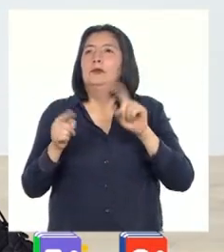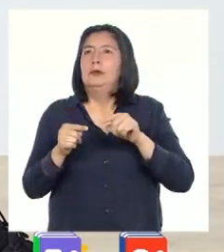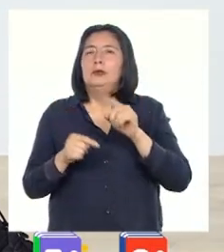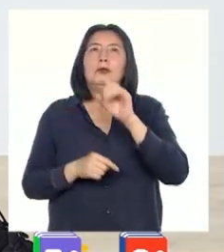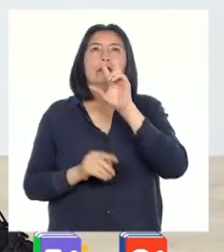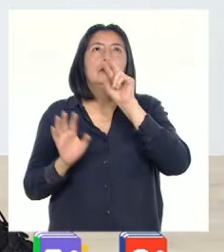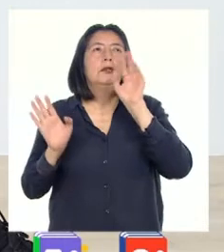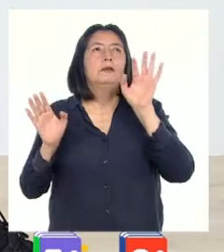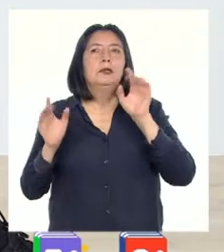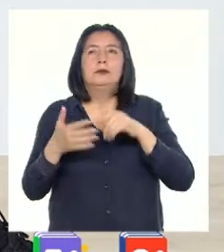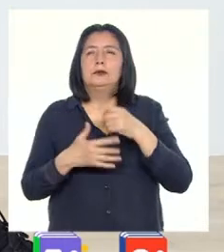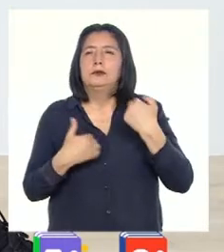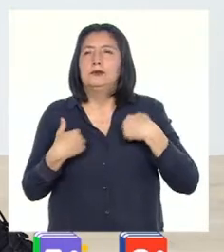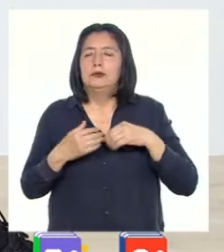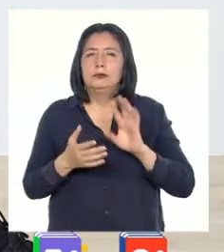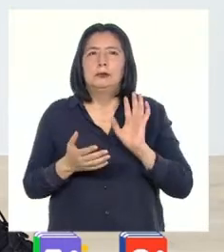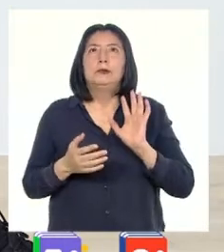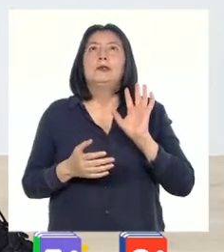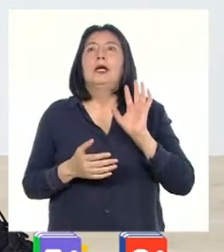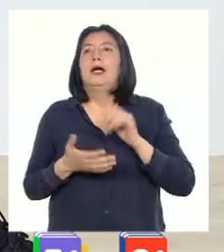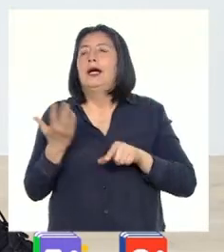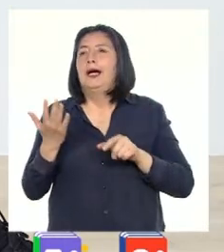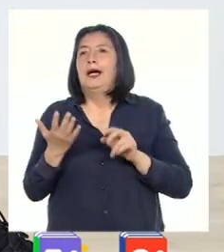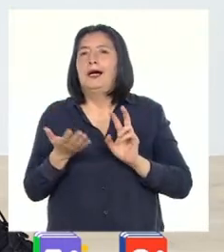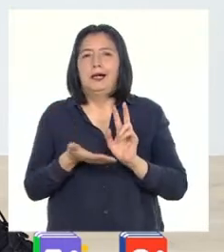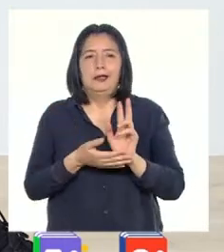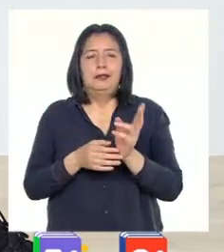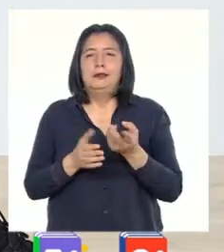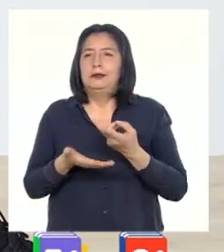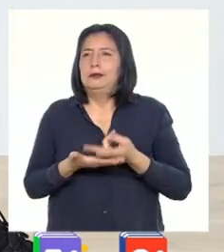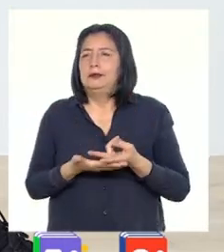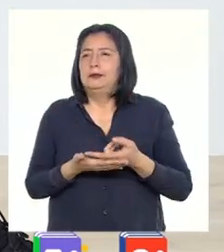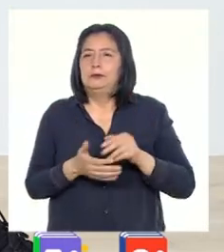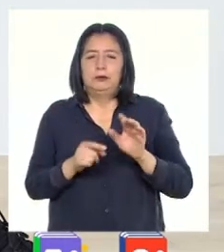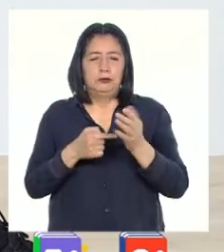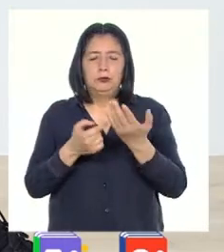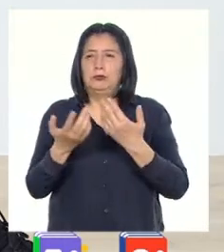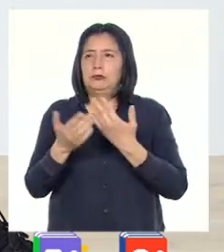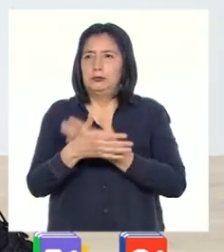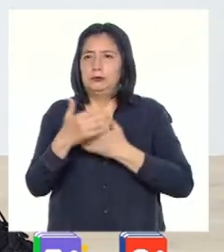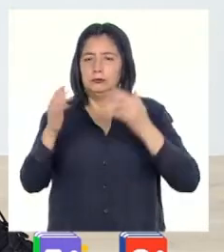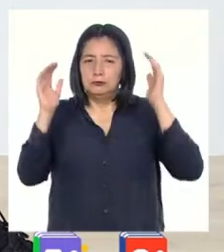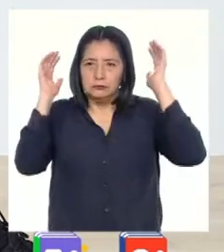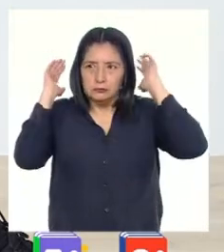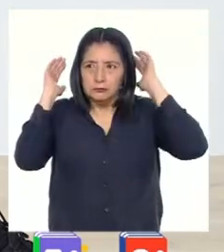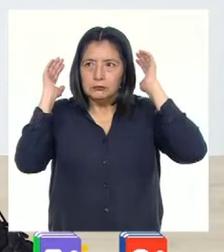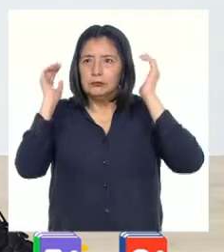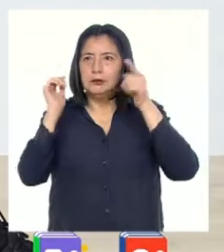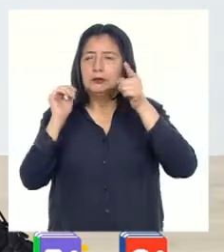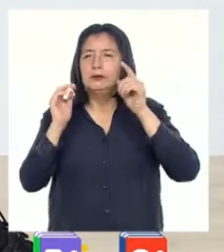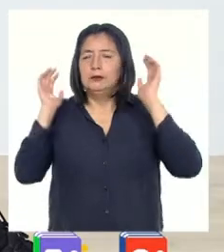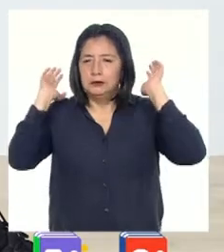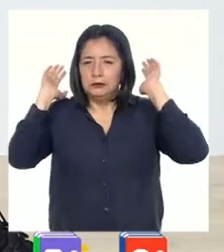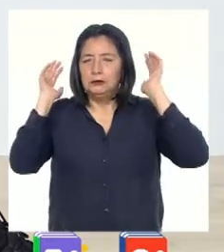pase una paloma, nos vamos a levantar. Pero vas a poner tus brazos detrás de tu cabeza. Y nos vamos a levantar de esta